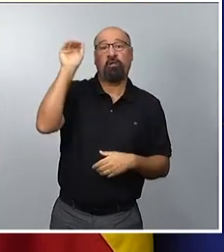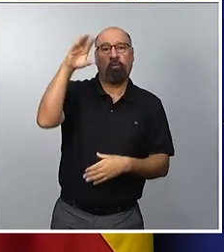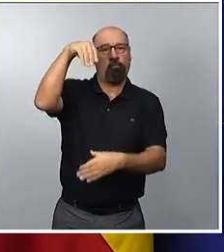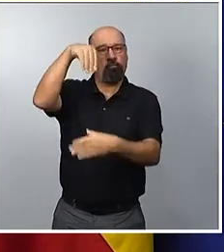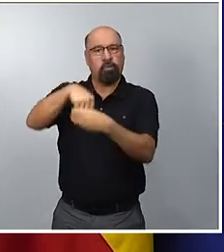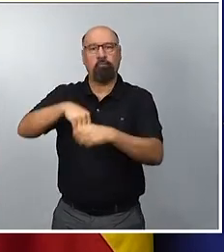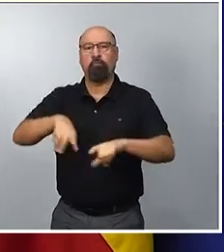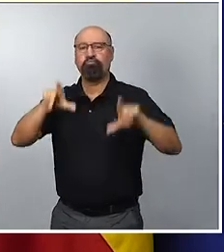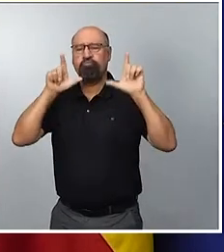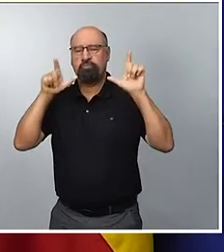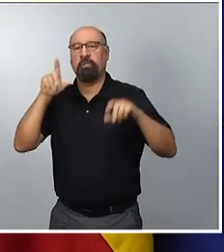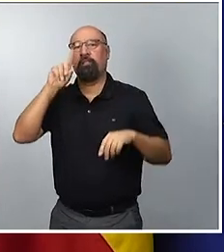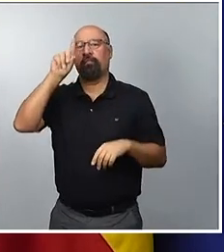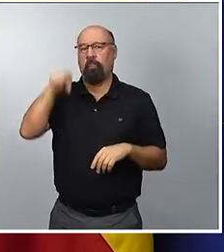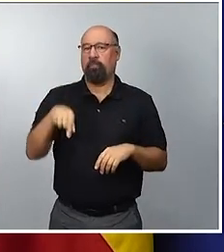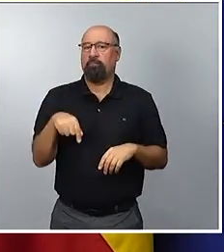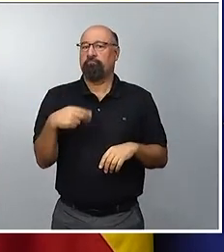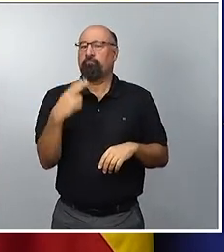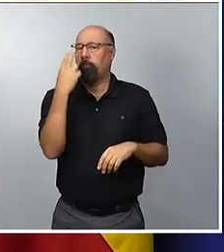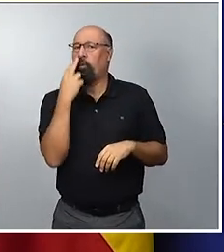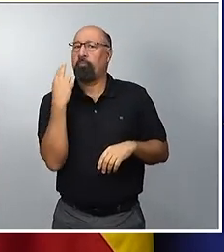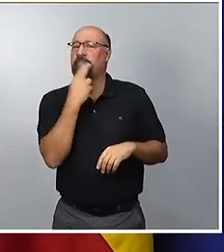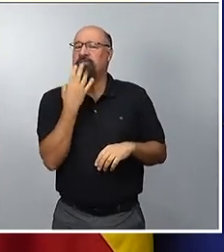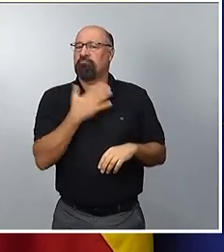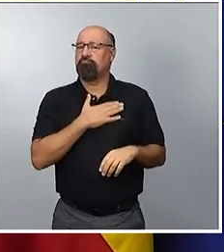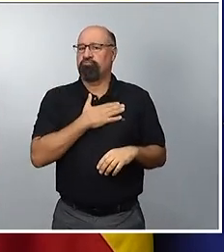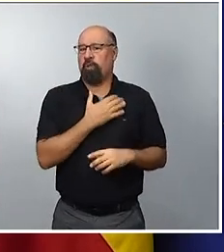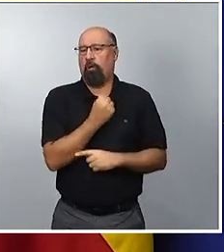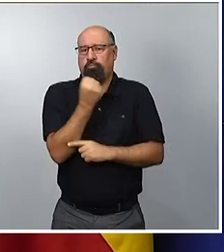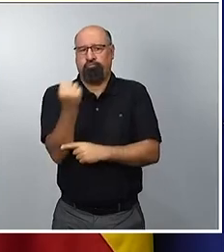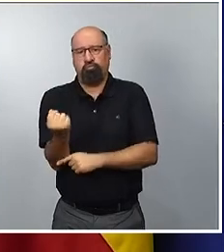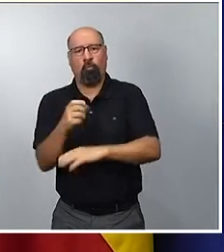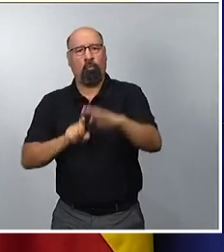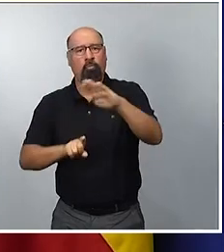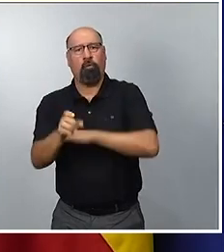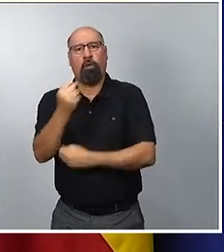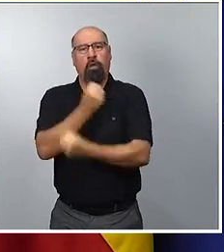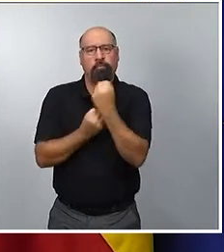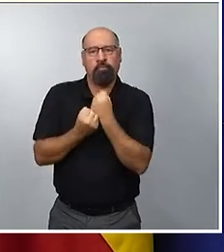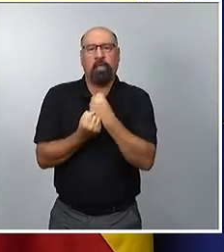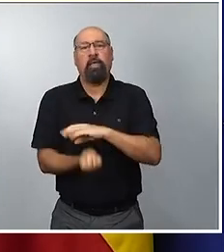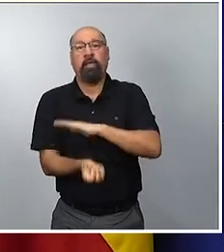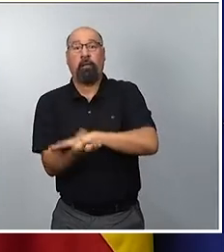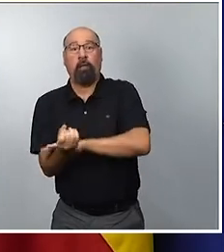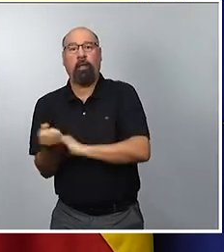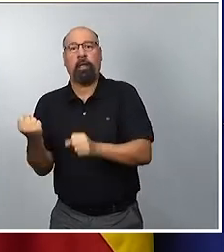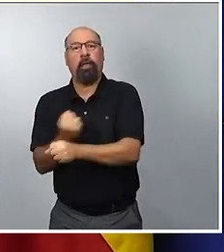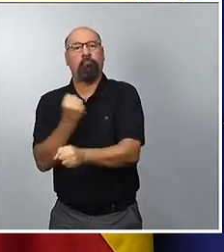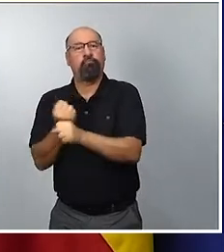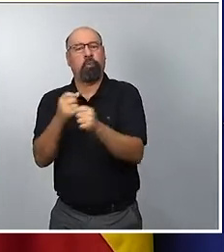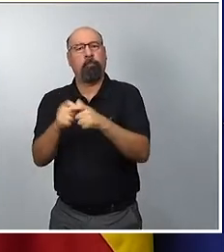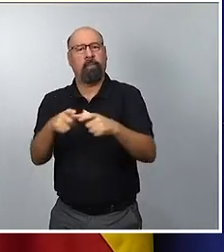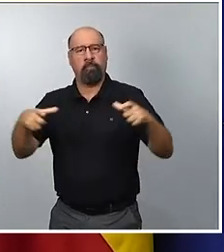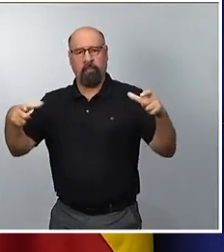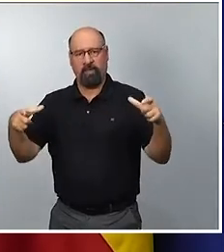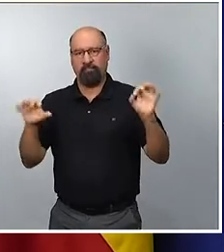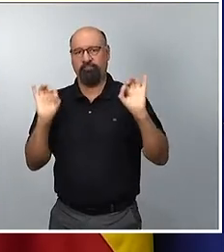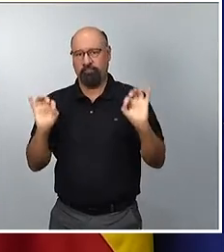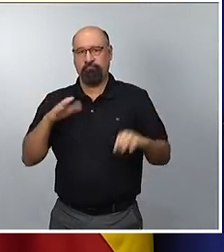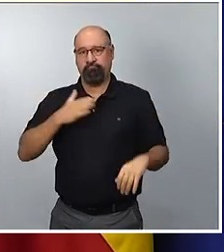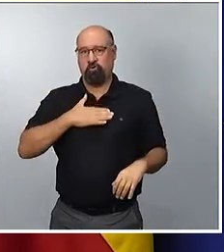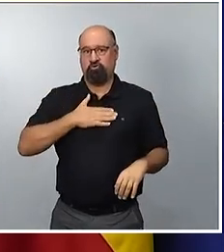compromiso con lo que esto significa, el apoyo a esta industria en el desarrollo económico y en la generación de empleo en nuestro país.